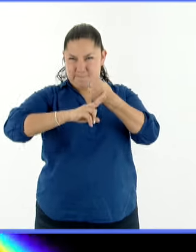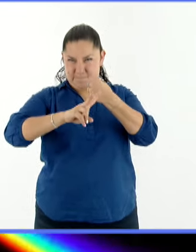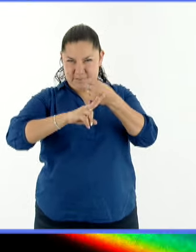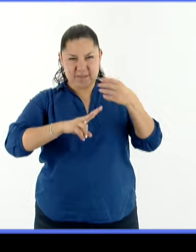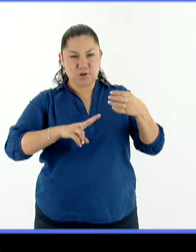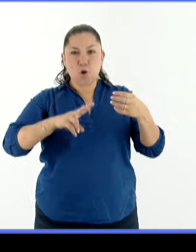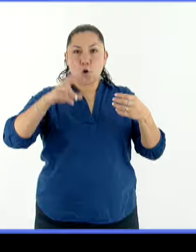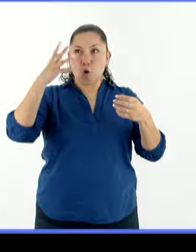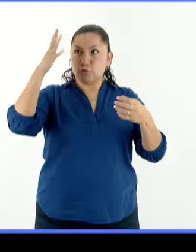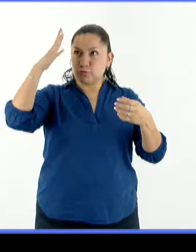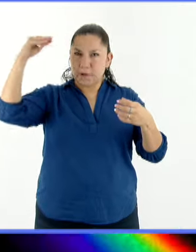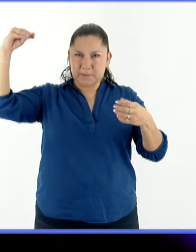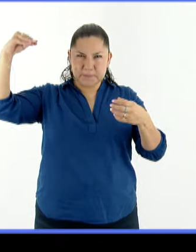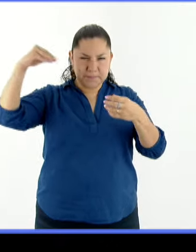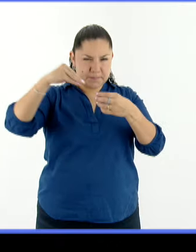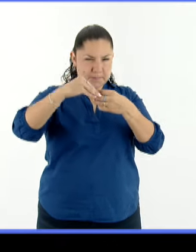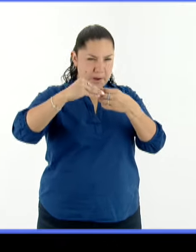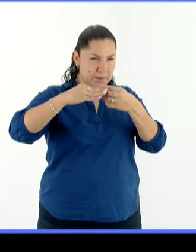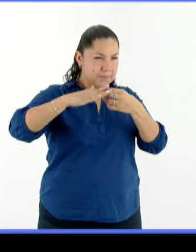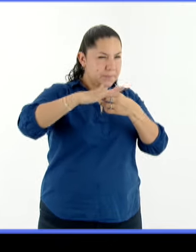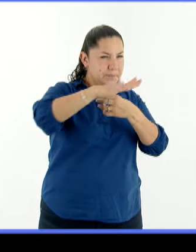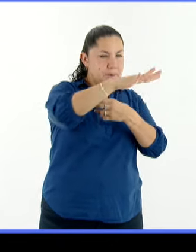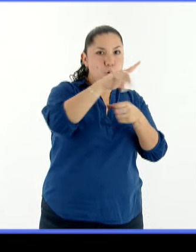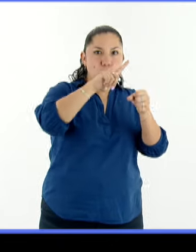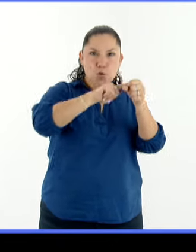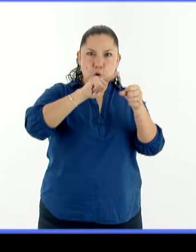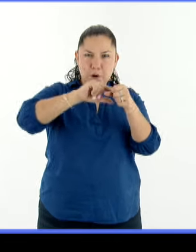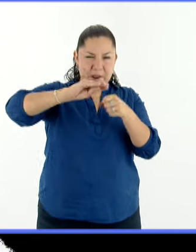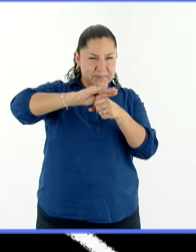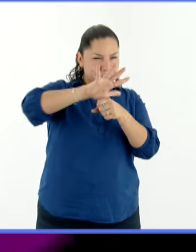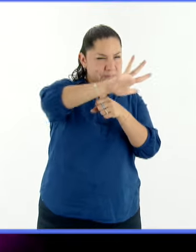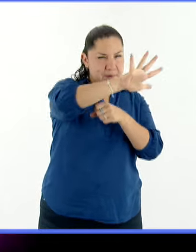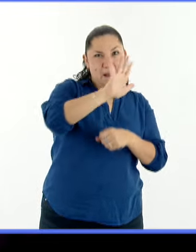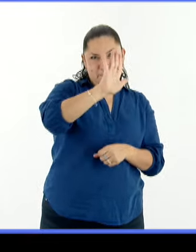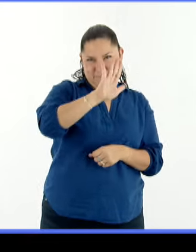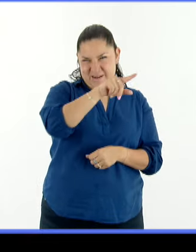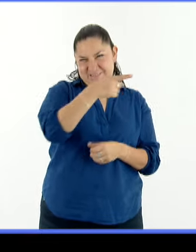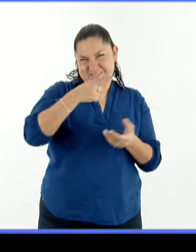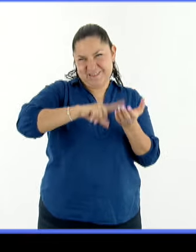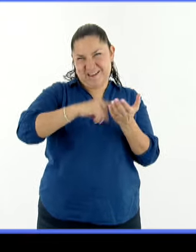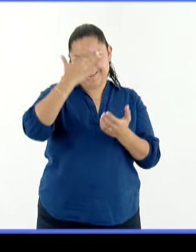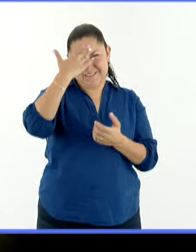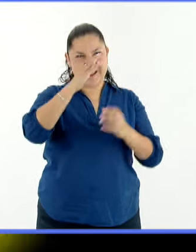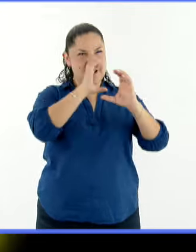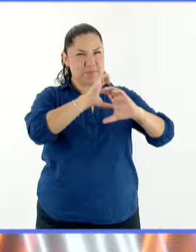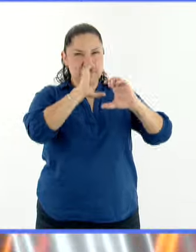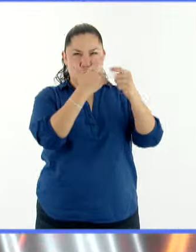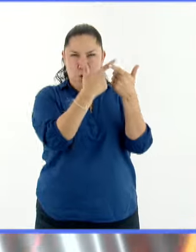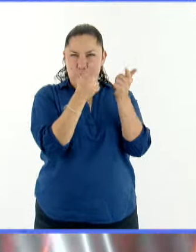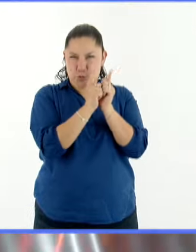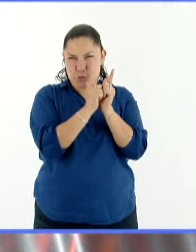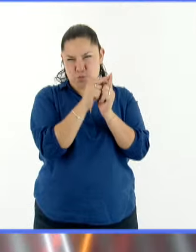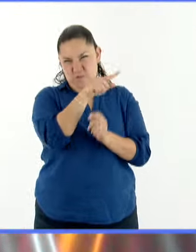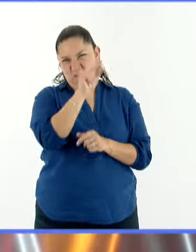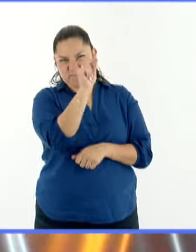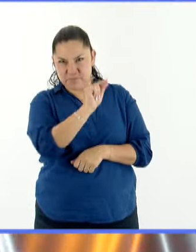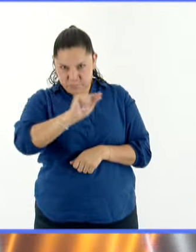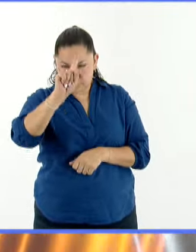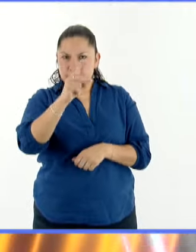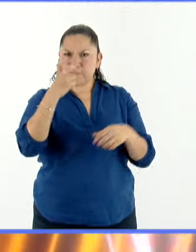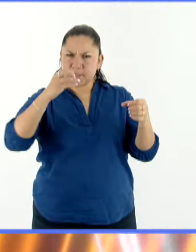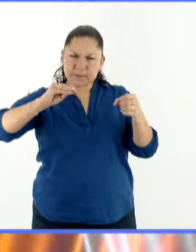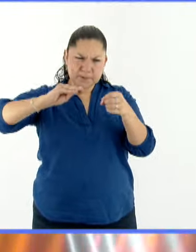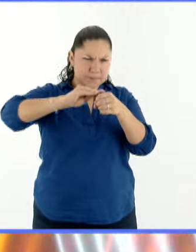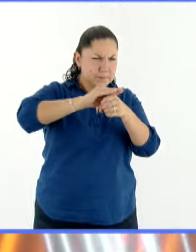portada de uno de los mejores álbumes de rock de la historia. Pero no nos desviemos. El color básicamente es luz